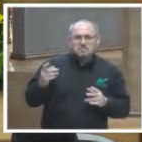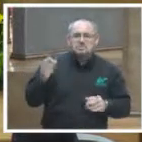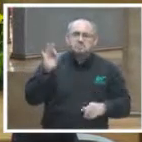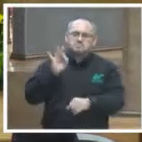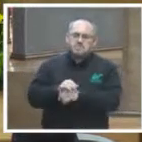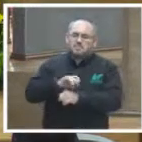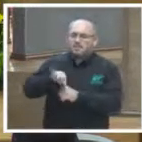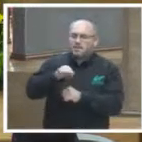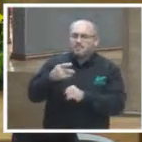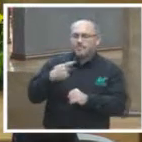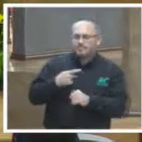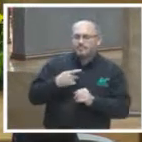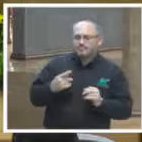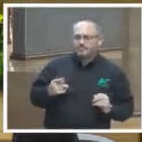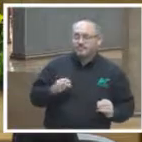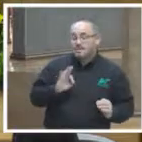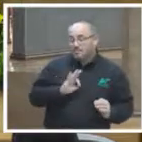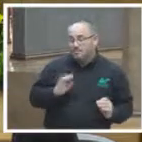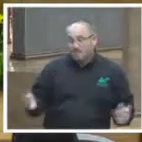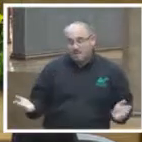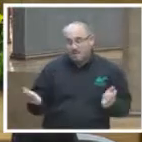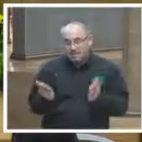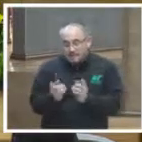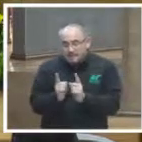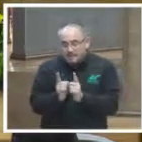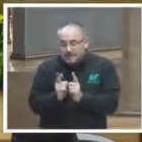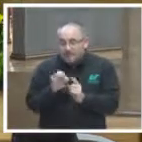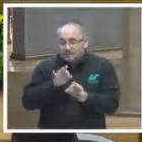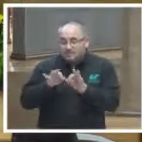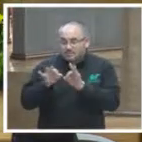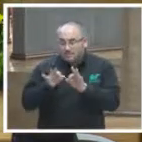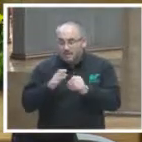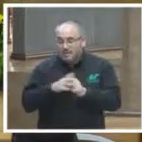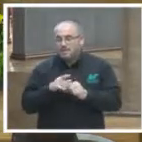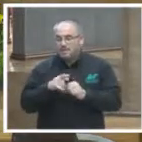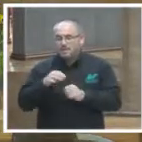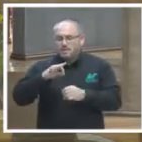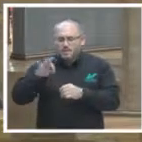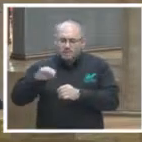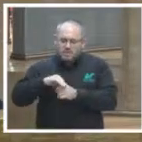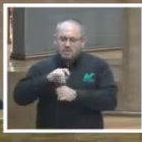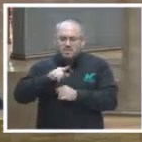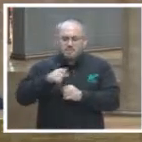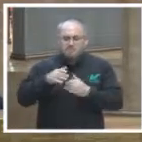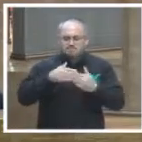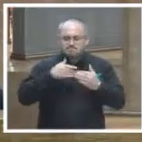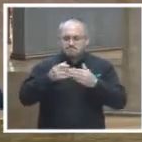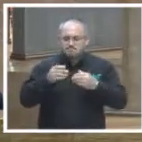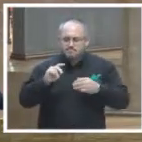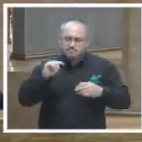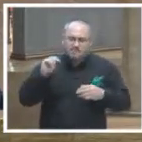a la gente a través del escrutinio y la opinión pública y a la vanguardia de la tecnología